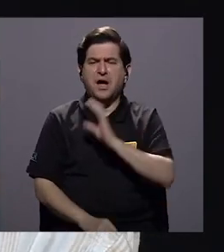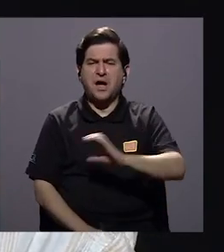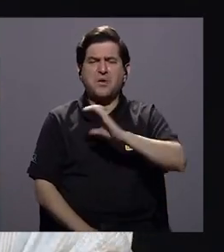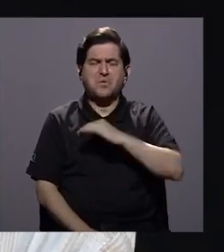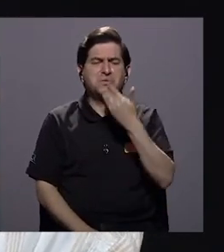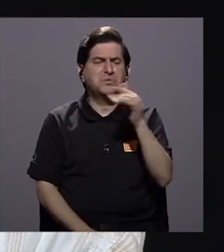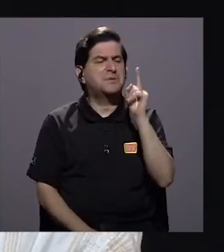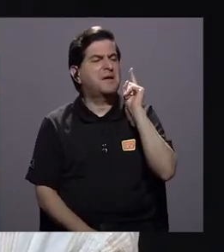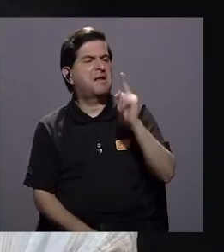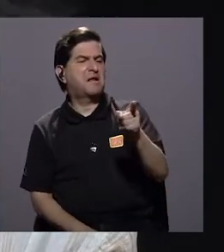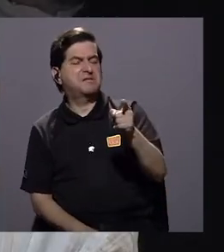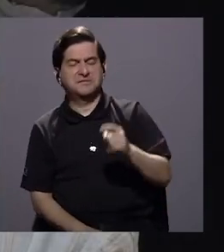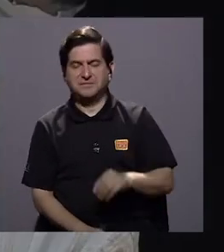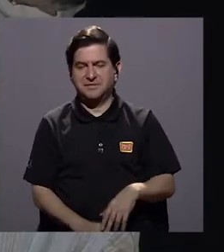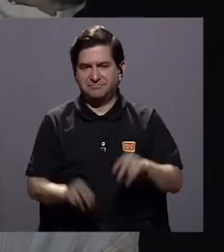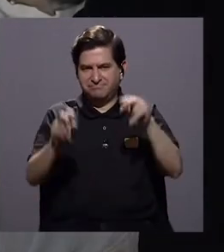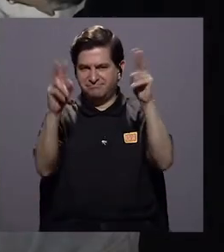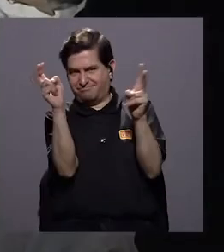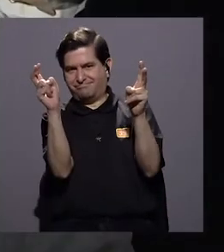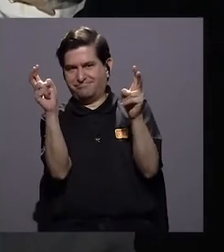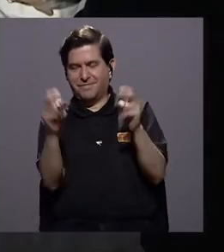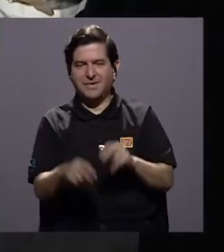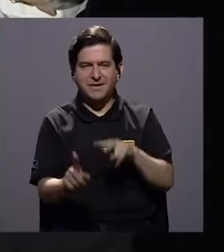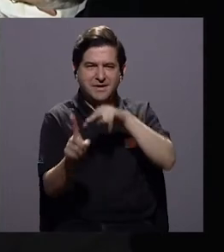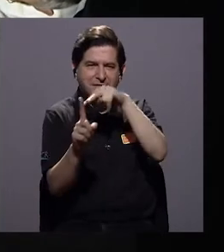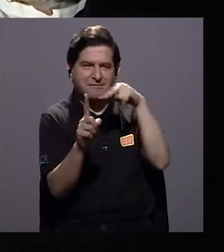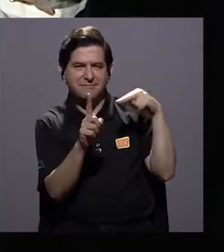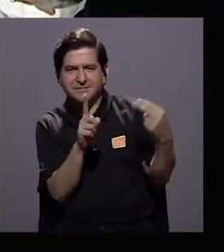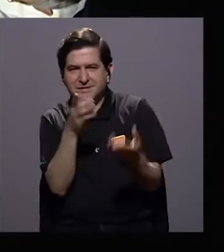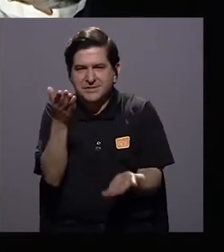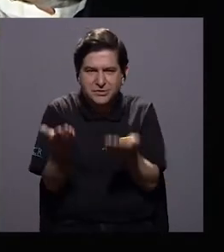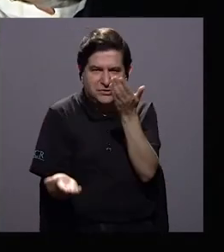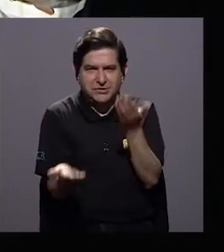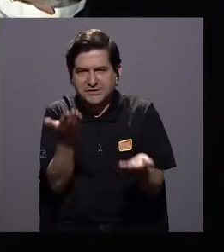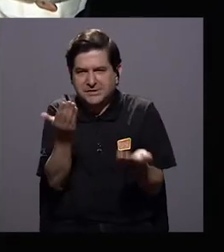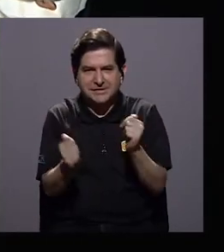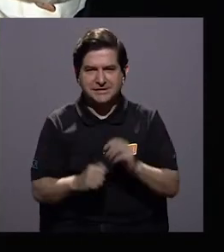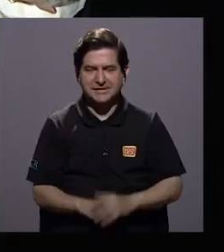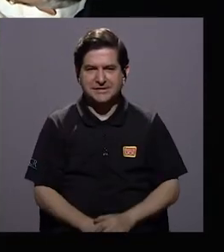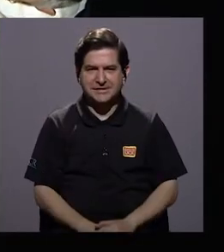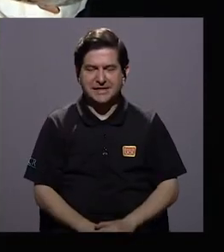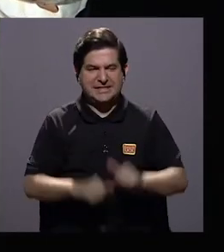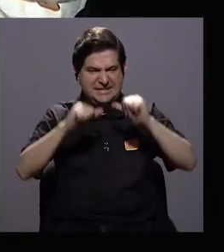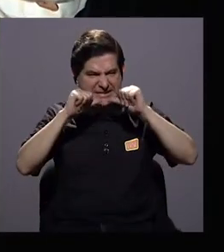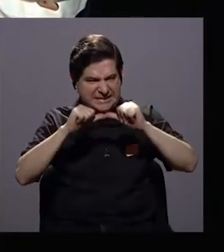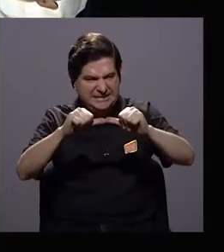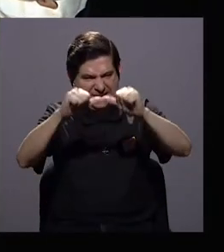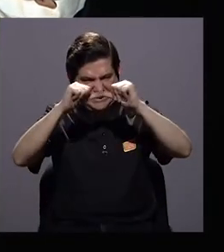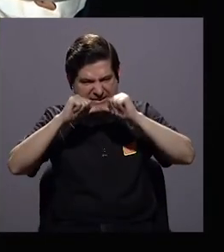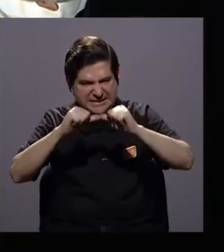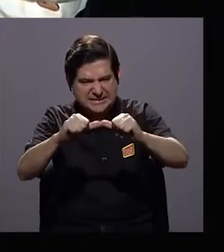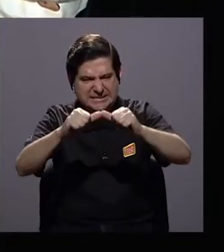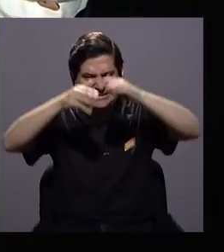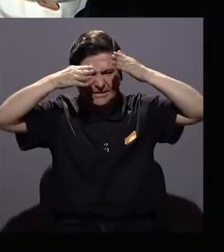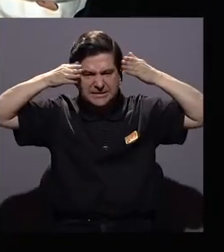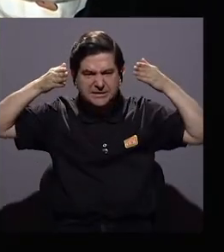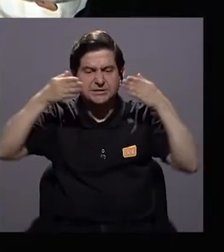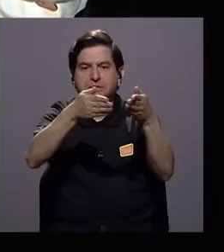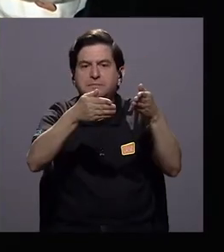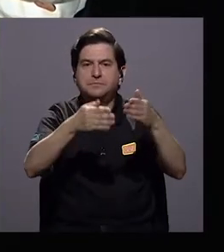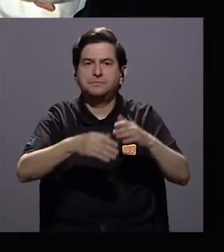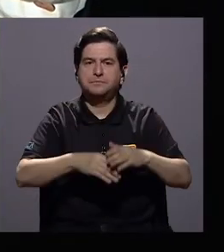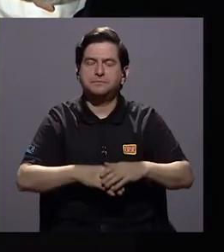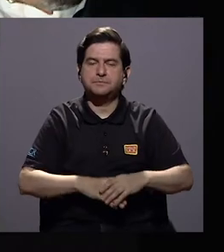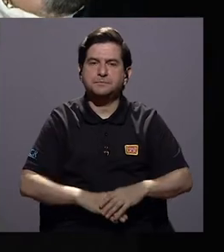porta mal es aquel. Es una visión ahí como que se sigue dando y se sigue concentrando.